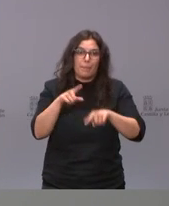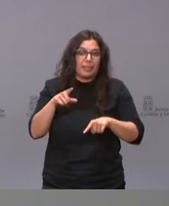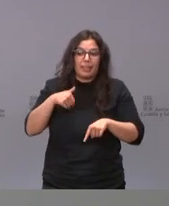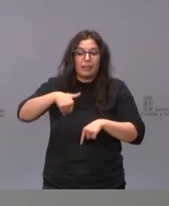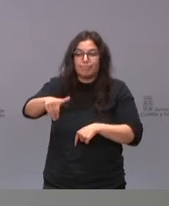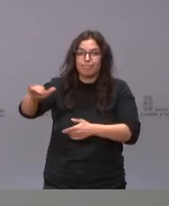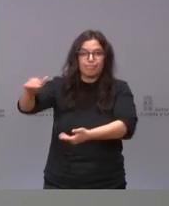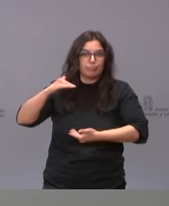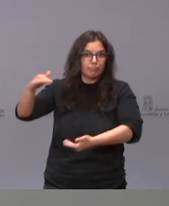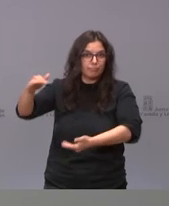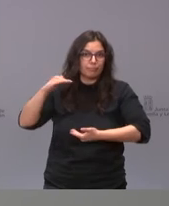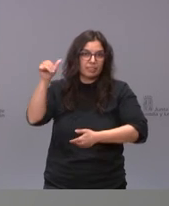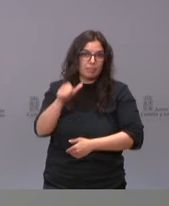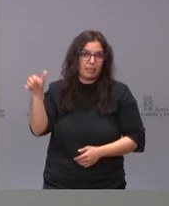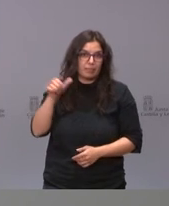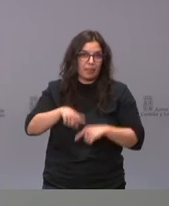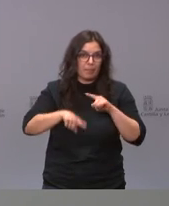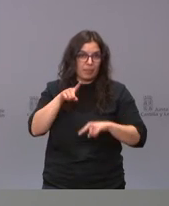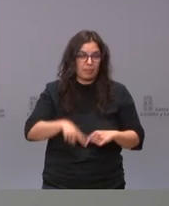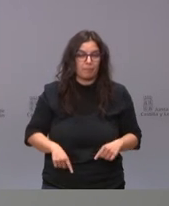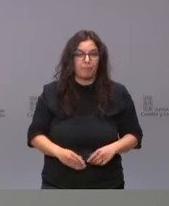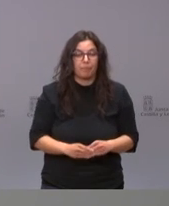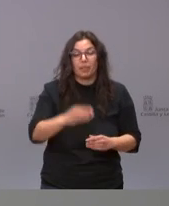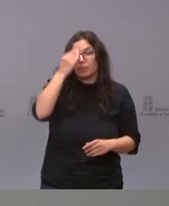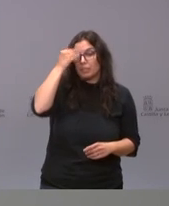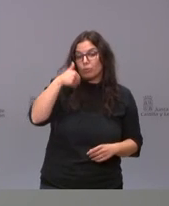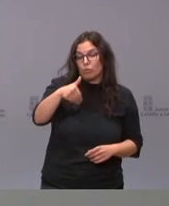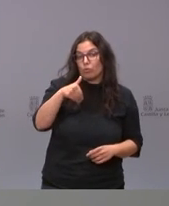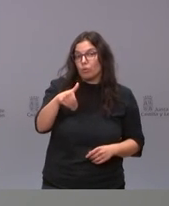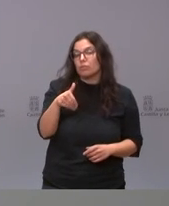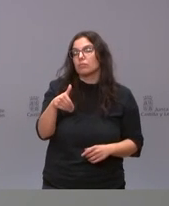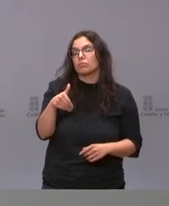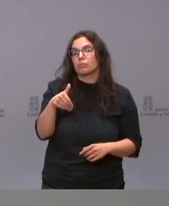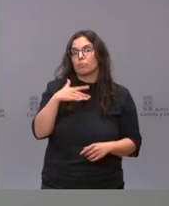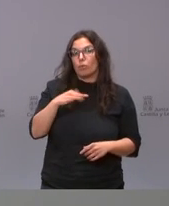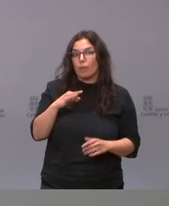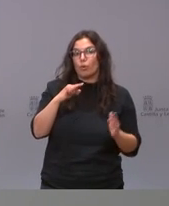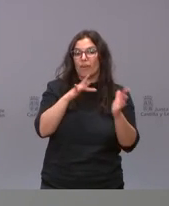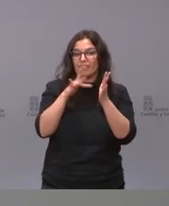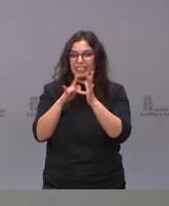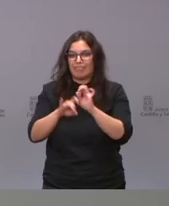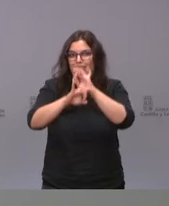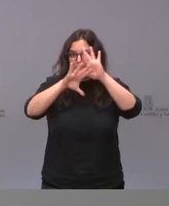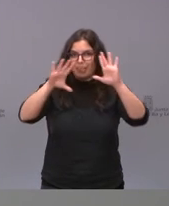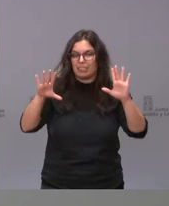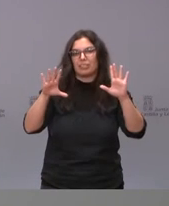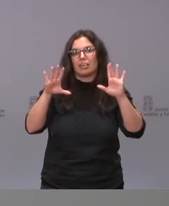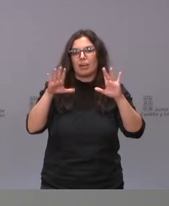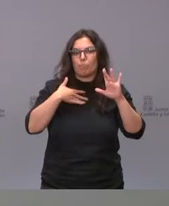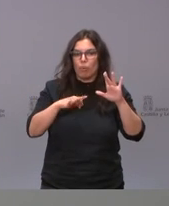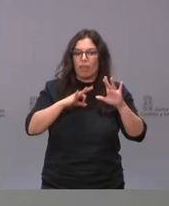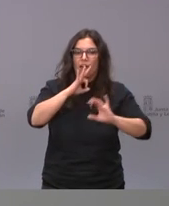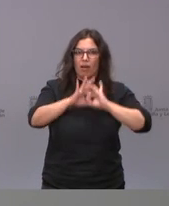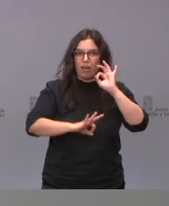llegando todas las semanas creemos que dentro de poco podamos tener un calendario mucho más definido que nos permita